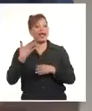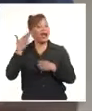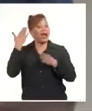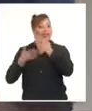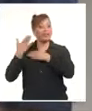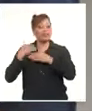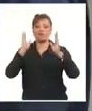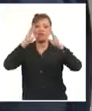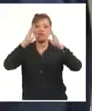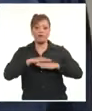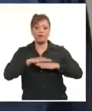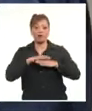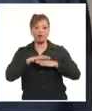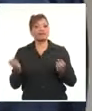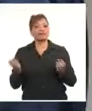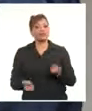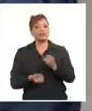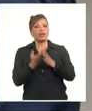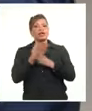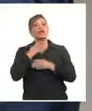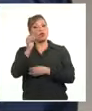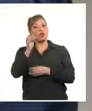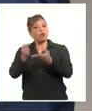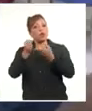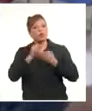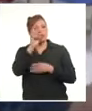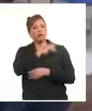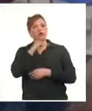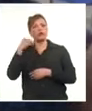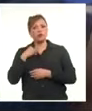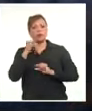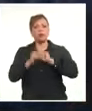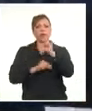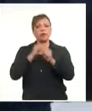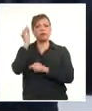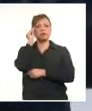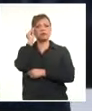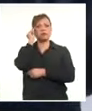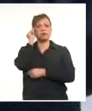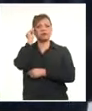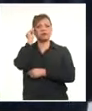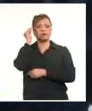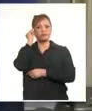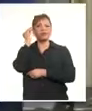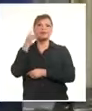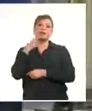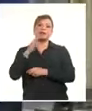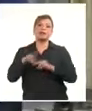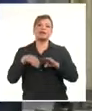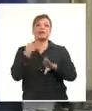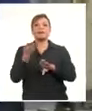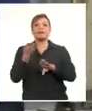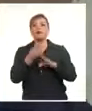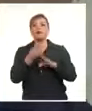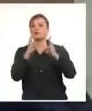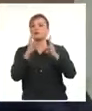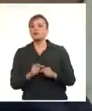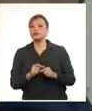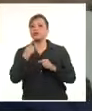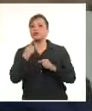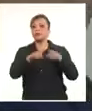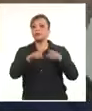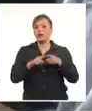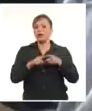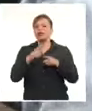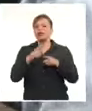incursionado. Y con la ayuda del doctor se han adquirido los conocimientos básicos para poder establecer los requisitos de producto y a su vez en los